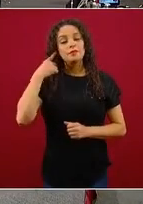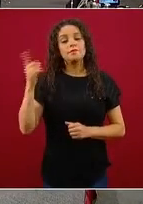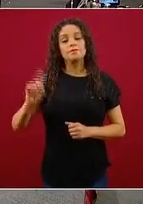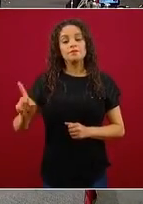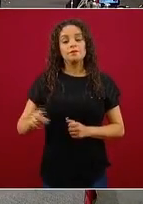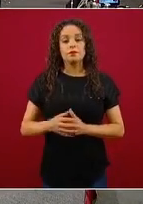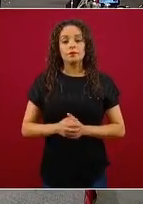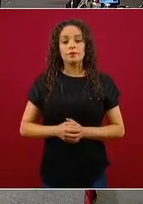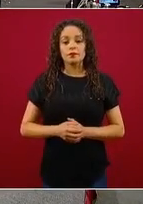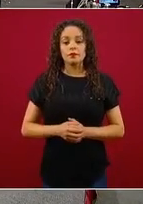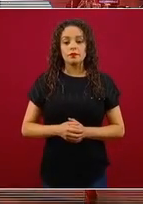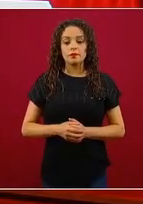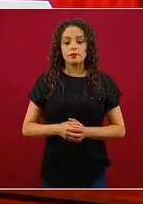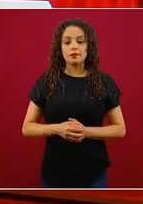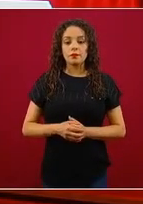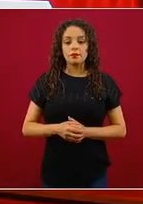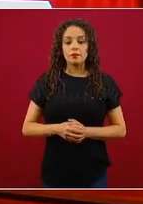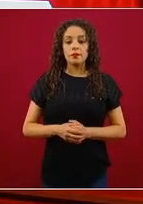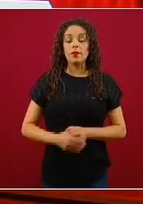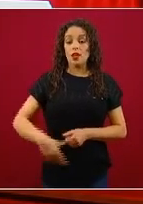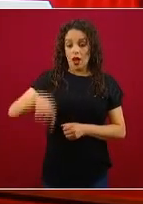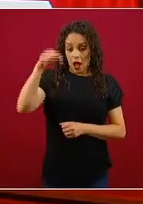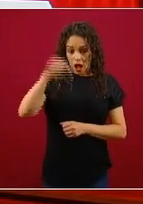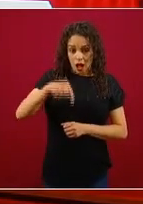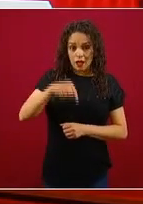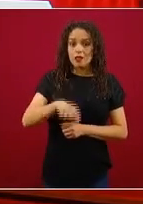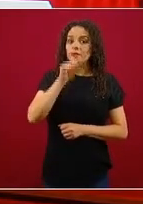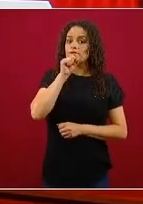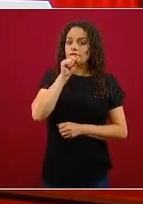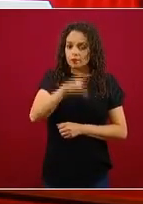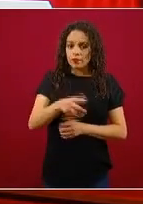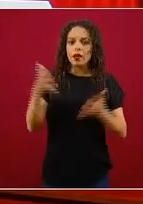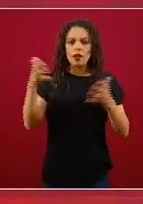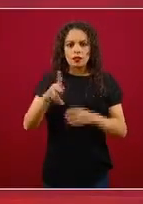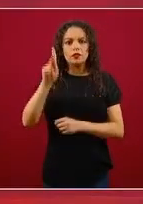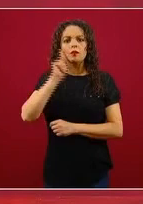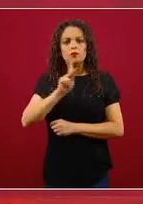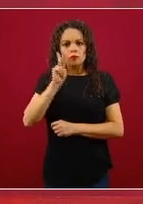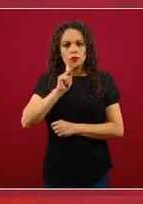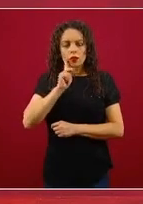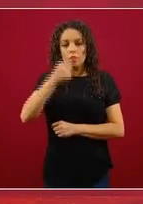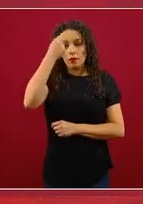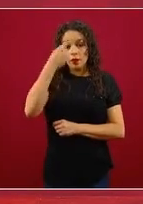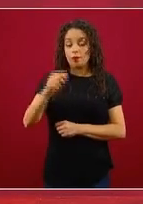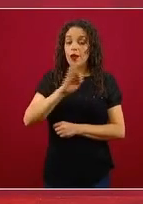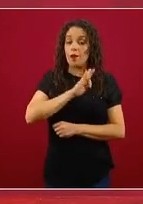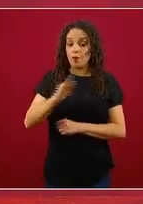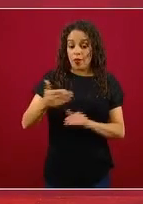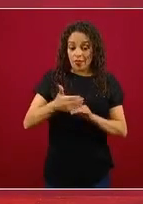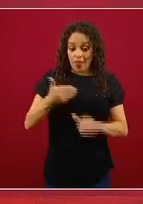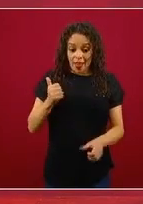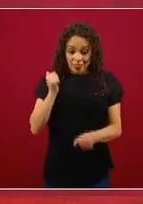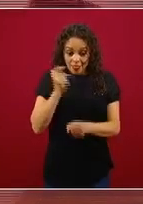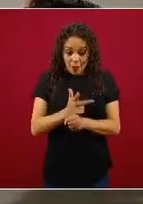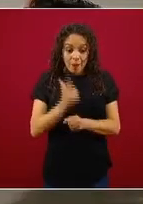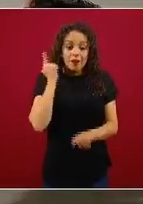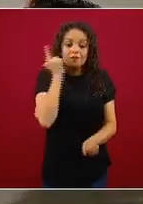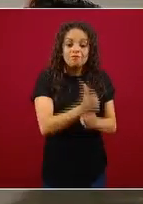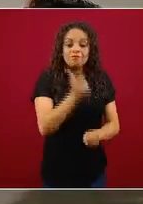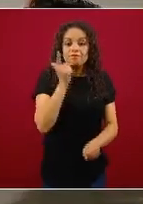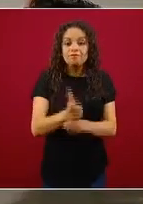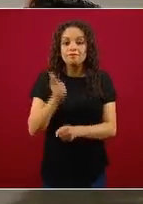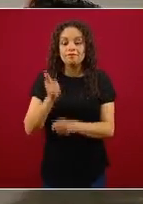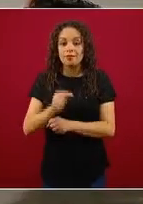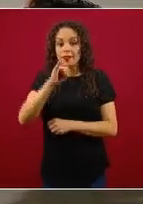Aquí se van a hacer pruebas a varios de los aspectos que son relevantes para la detección temprana y el